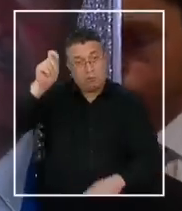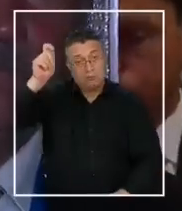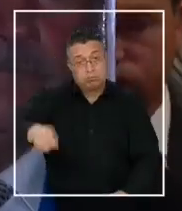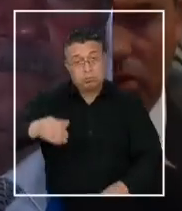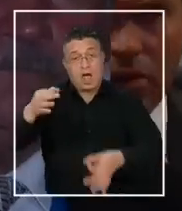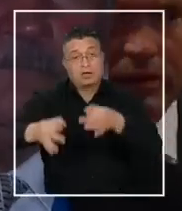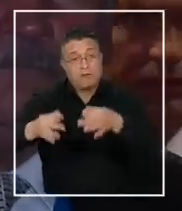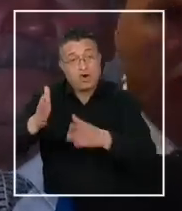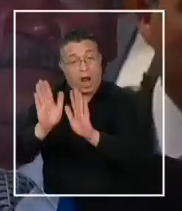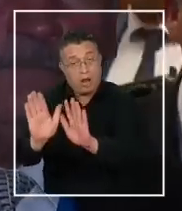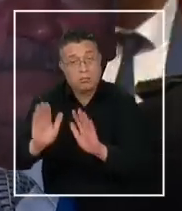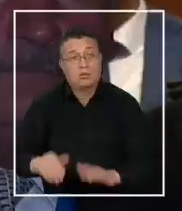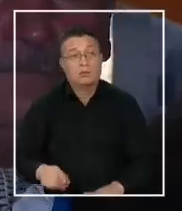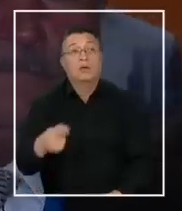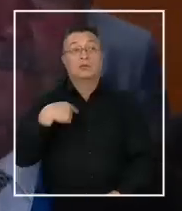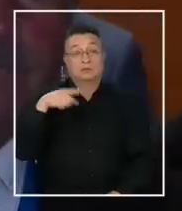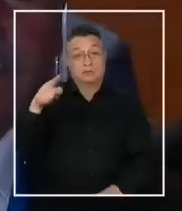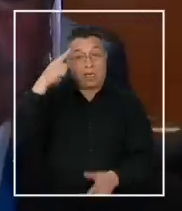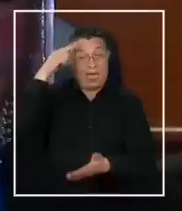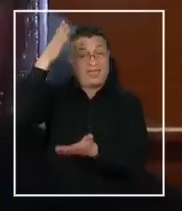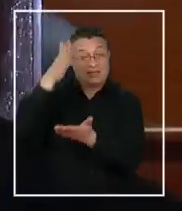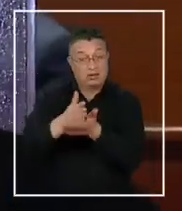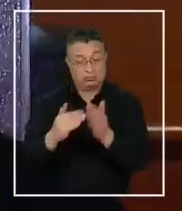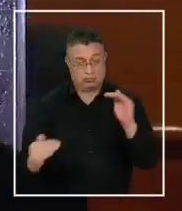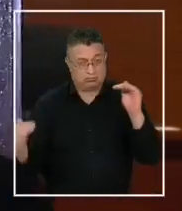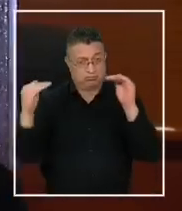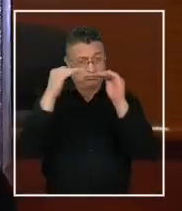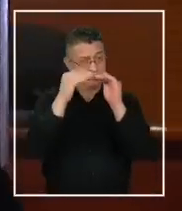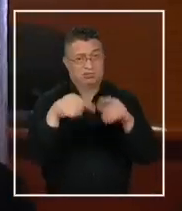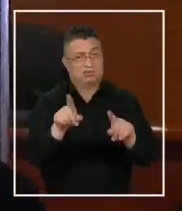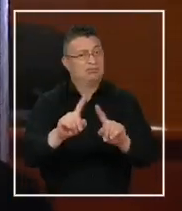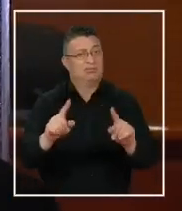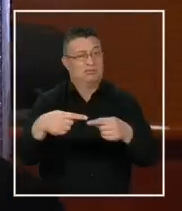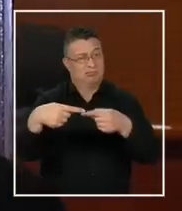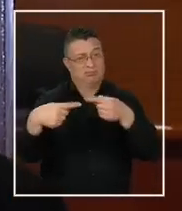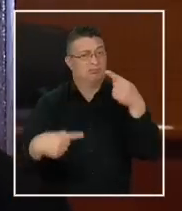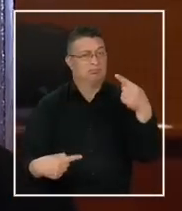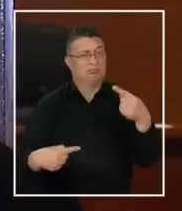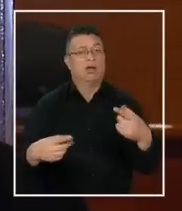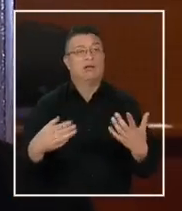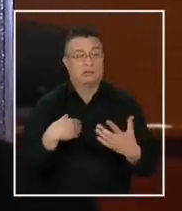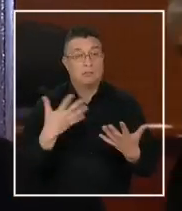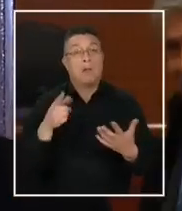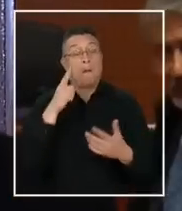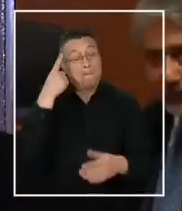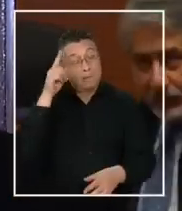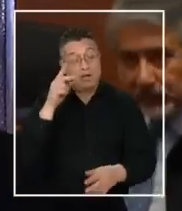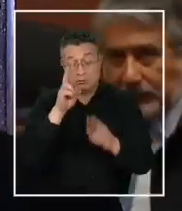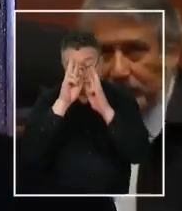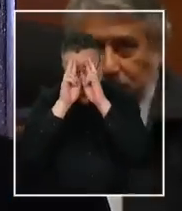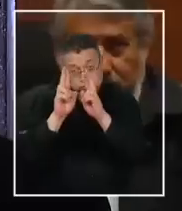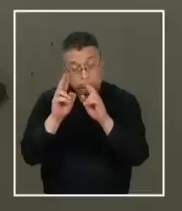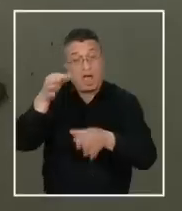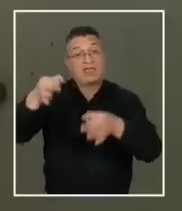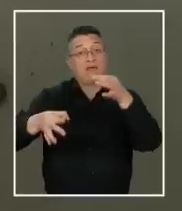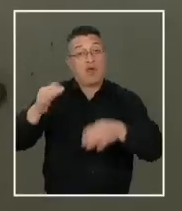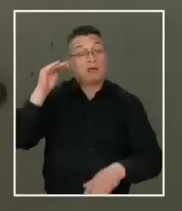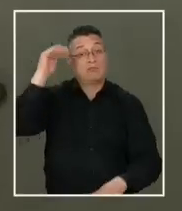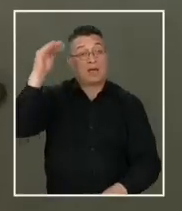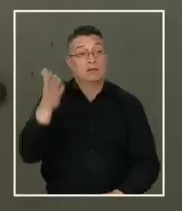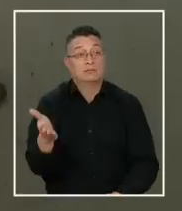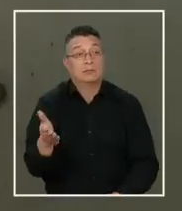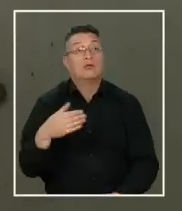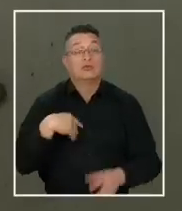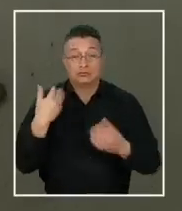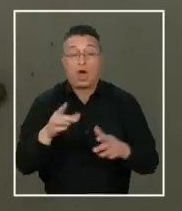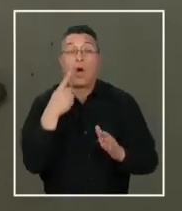Obviamente es una decisión que no va en línea con lo que nosotros habíamos planteado, pero por supuesto se acata, digamos, porque el tribunal es el que decide. Hemos podido